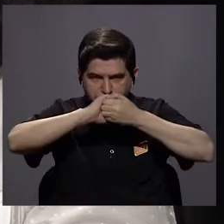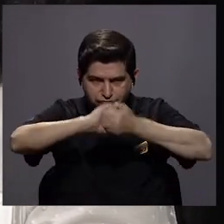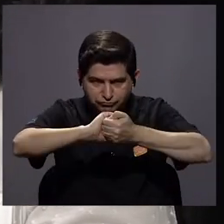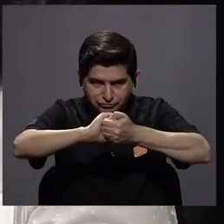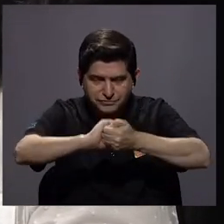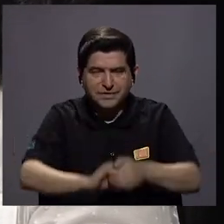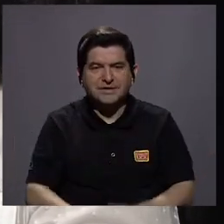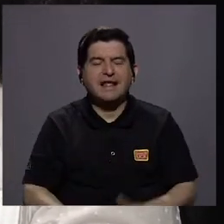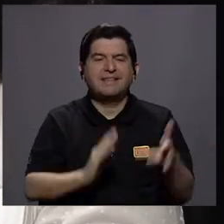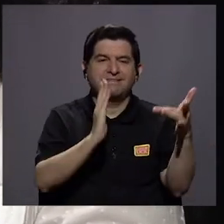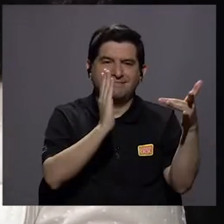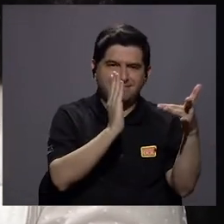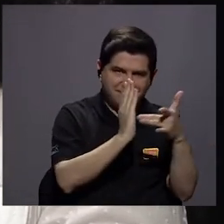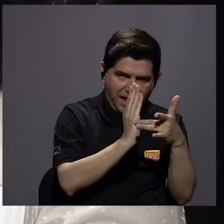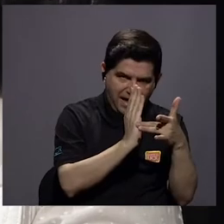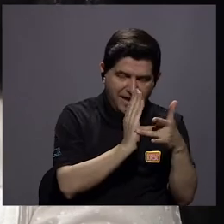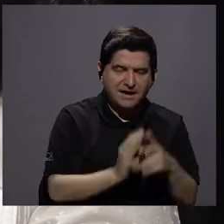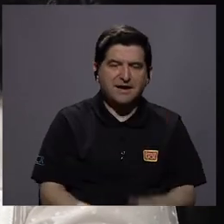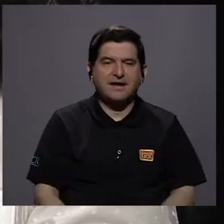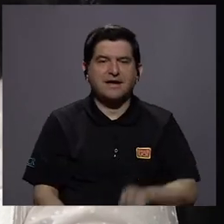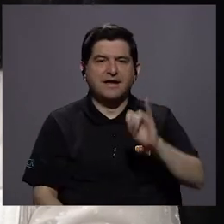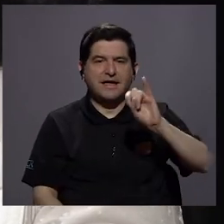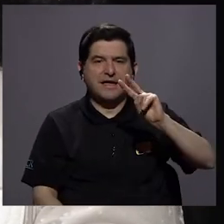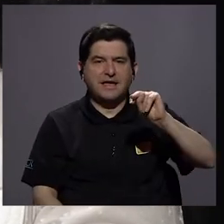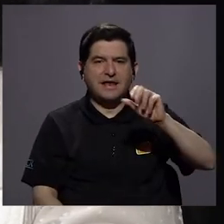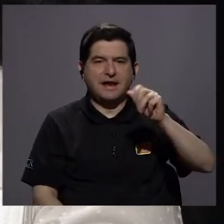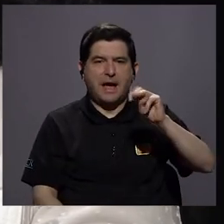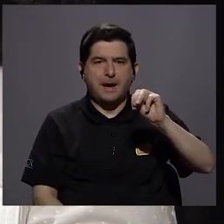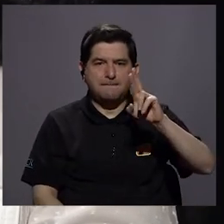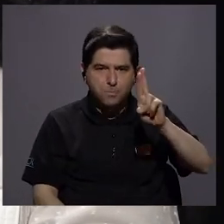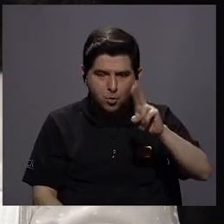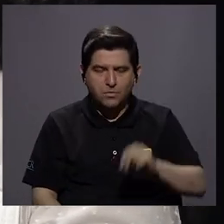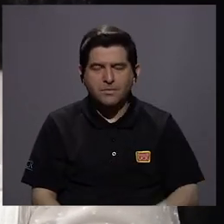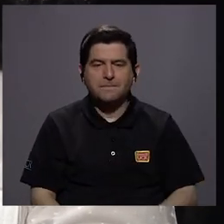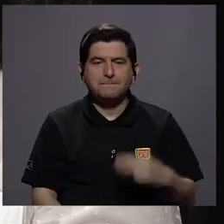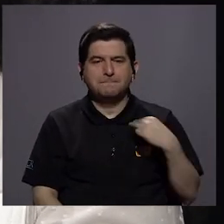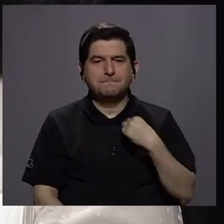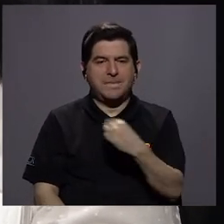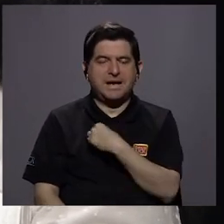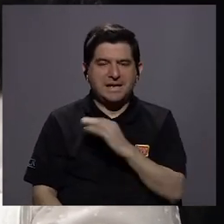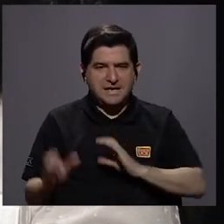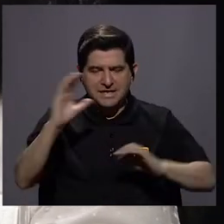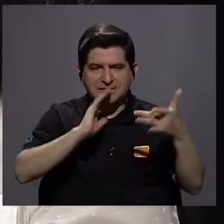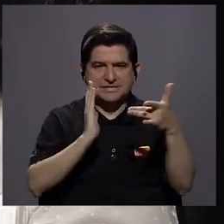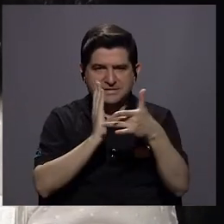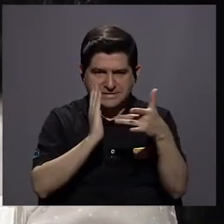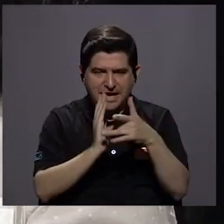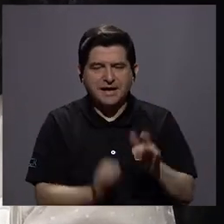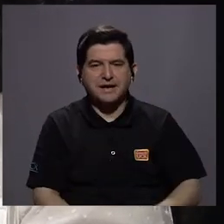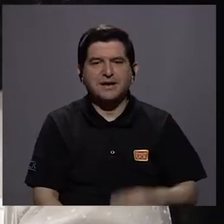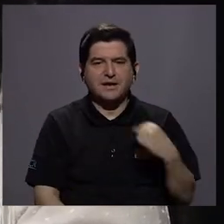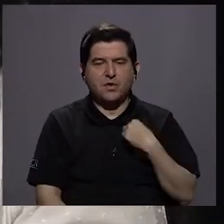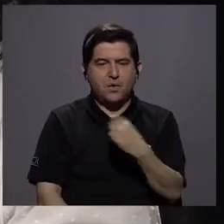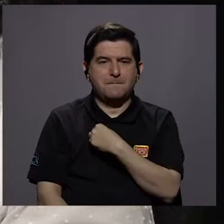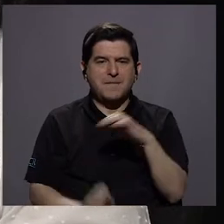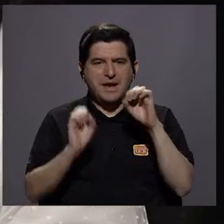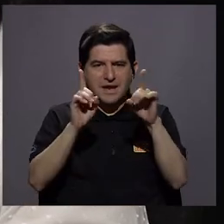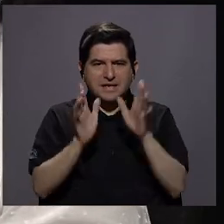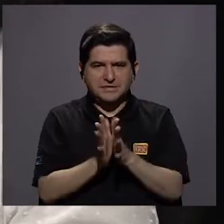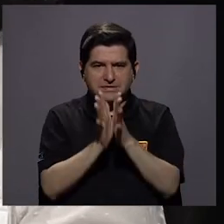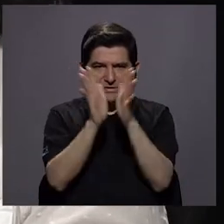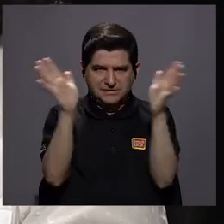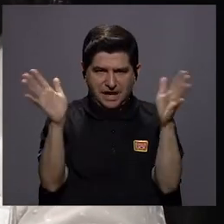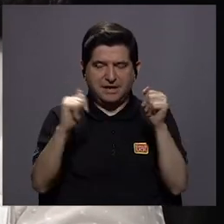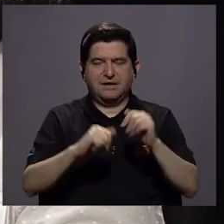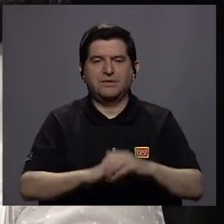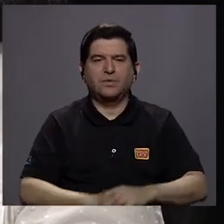del TEC, del INAMU, del Ministerio de Ciencia y Tecnología, del Ministerio de Educación Pública,